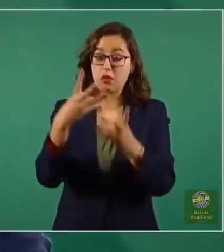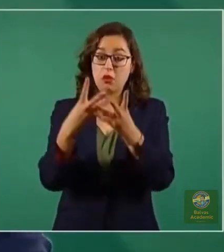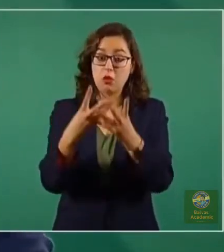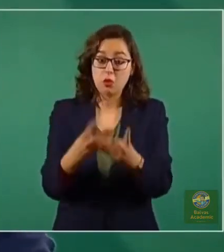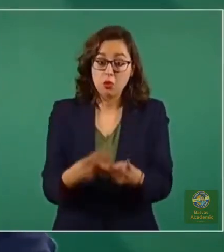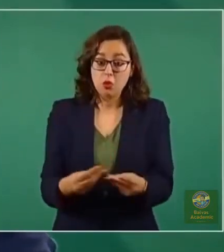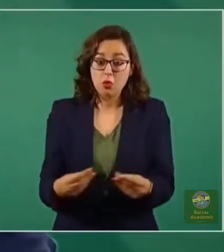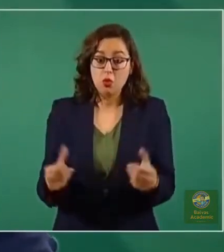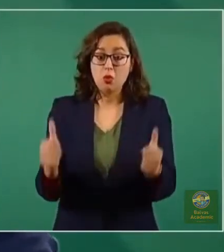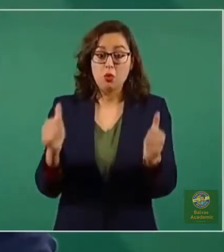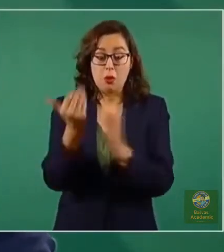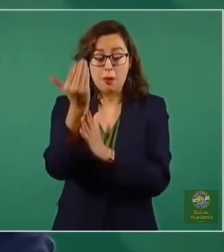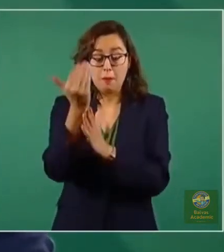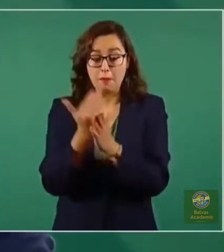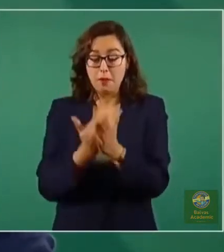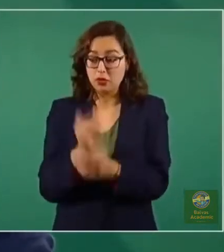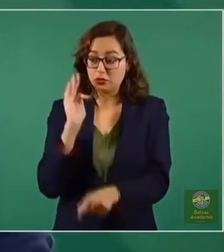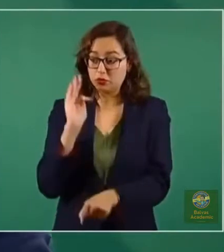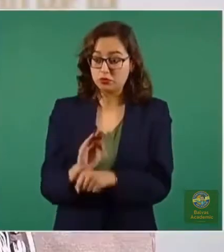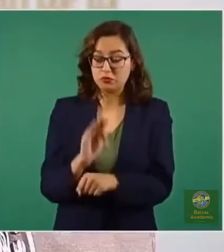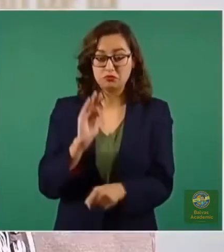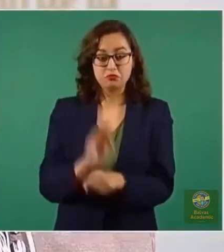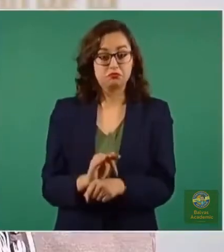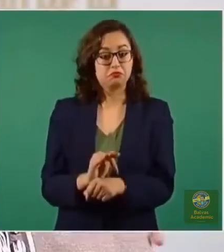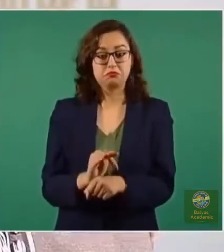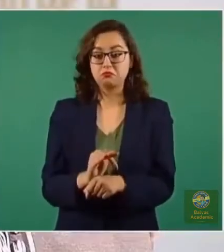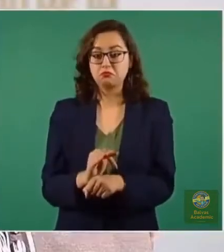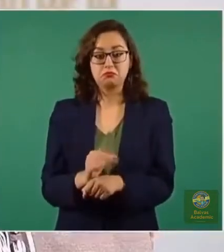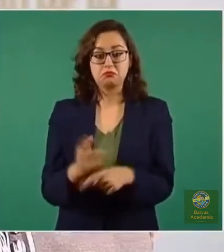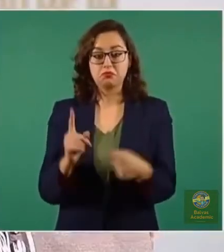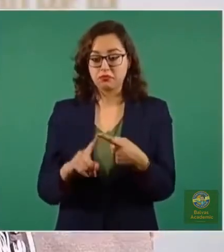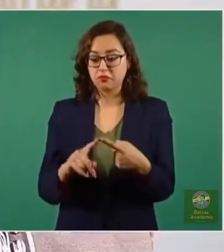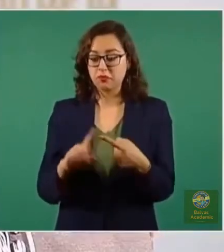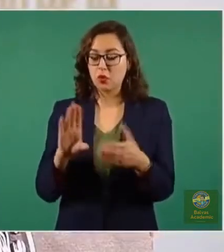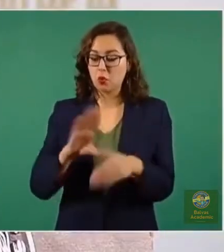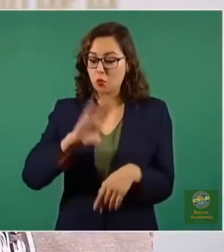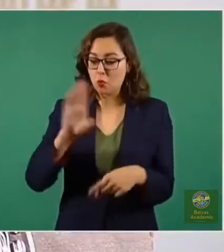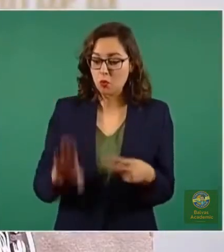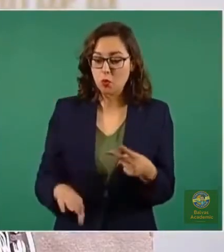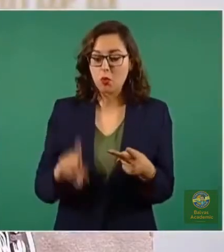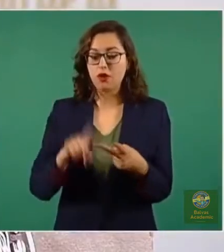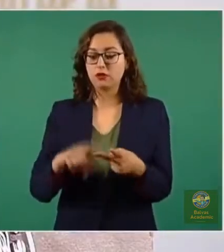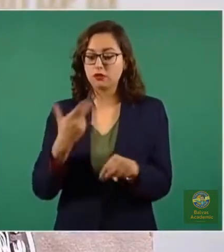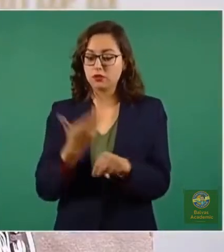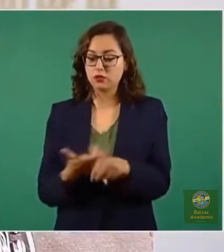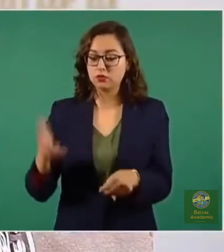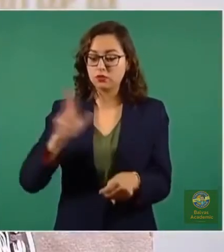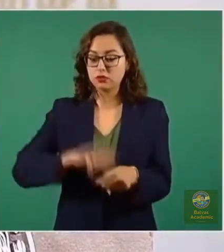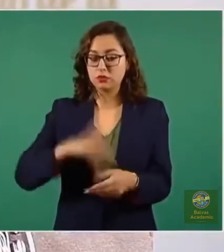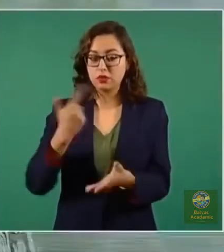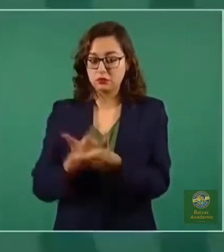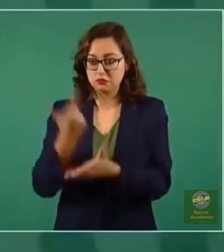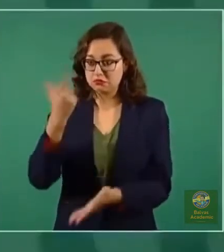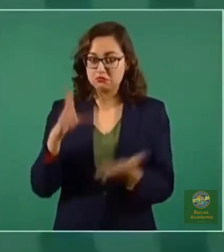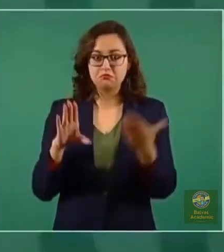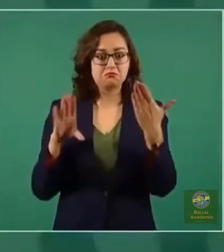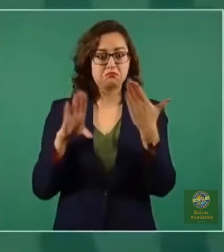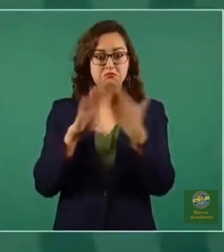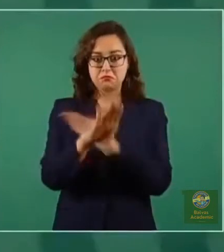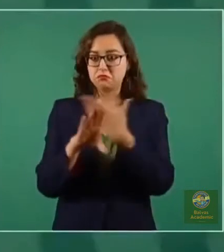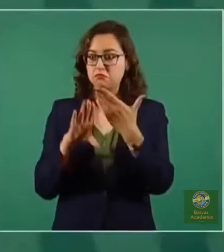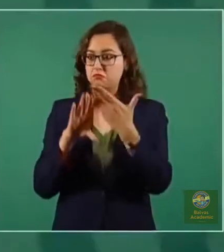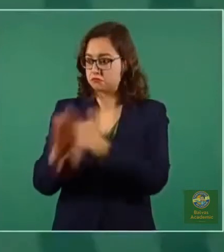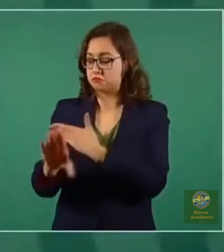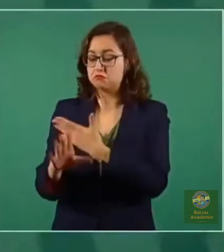desenlaces que interesa evitar, la muerte, la hospitalización, la enfermedad grave u otras